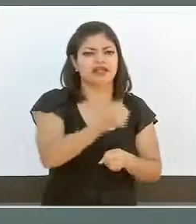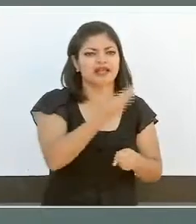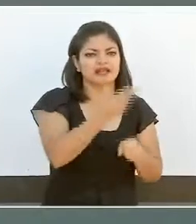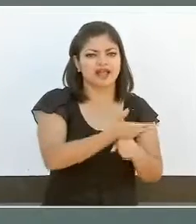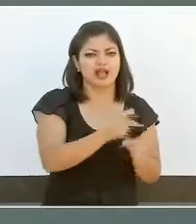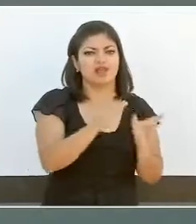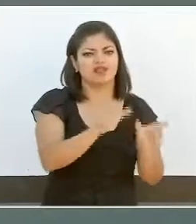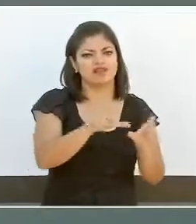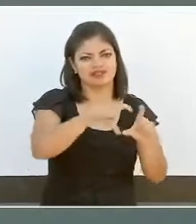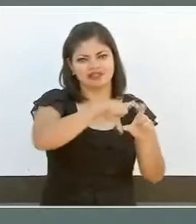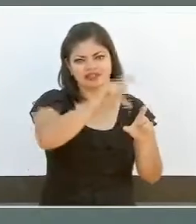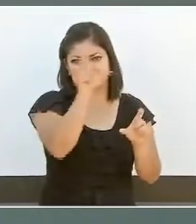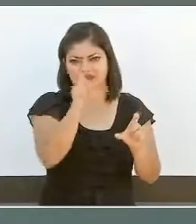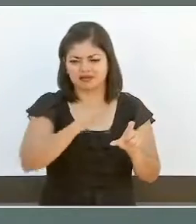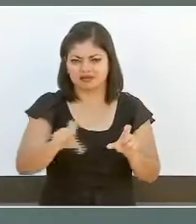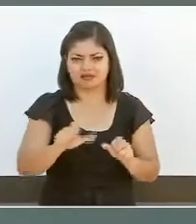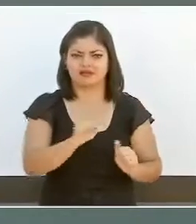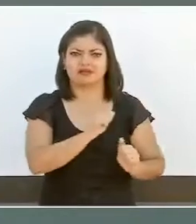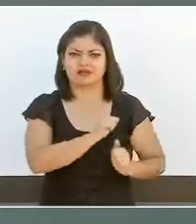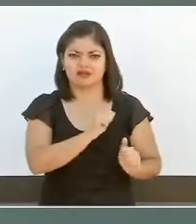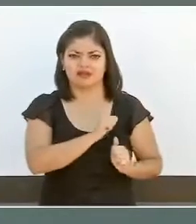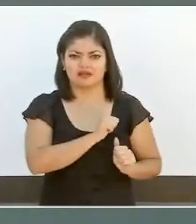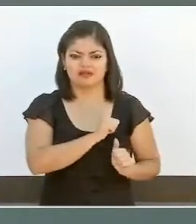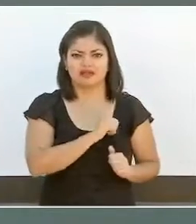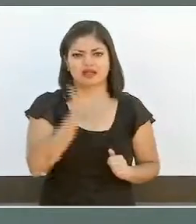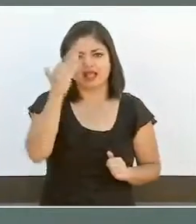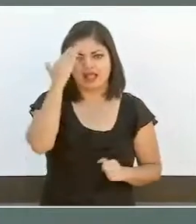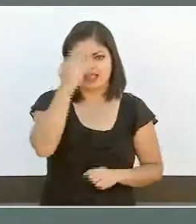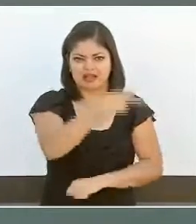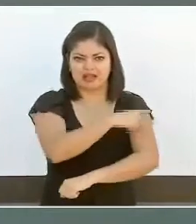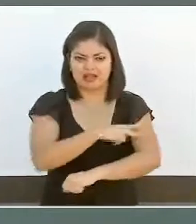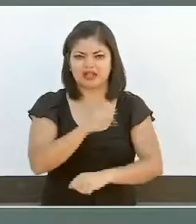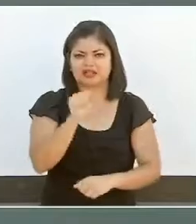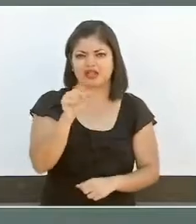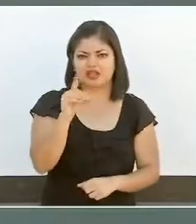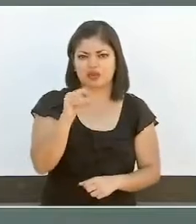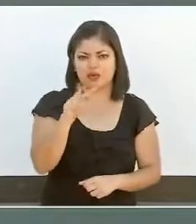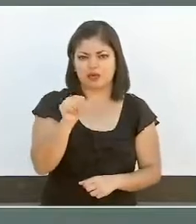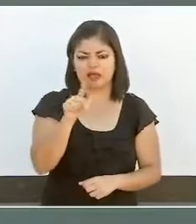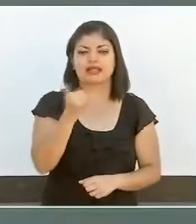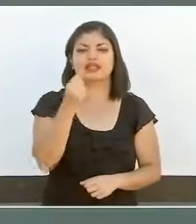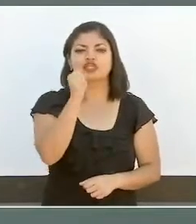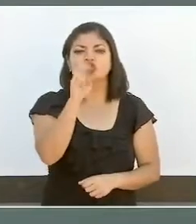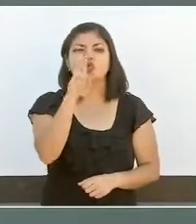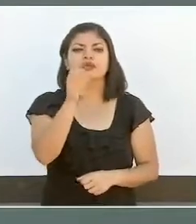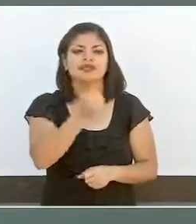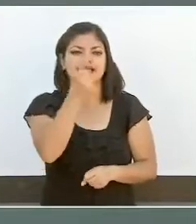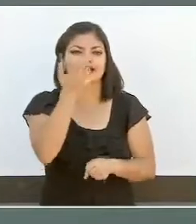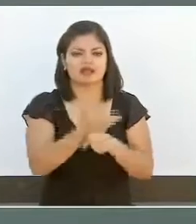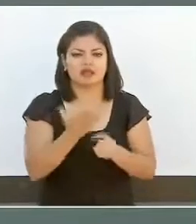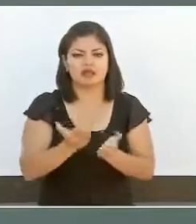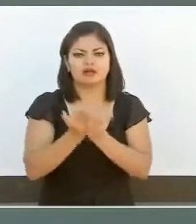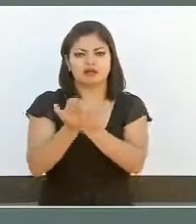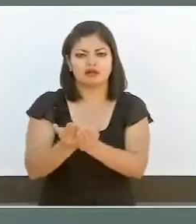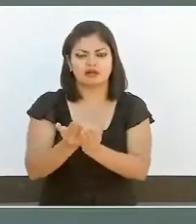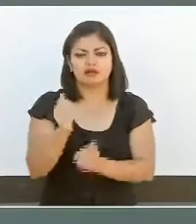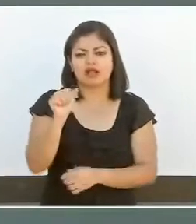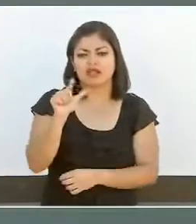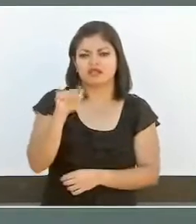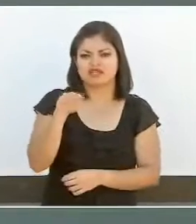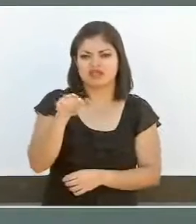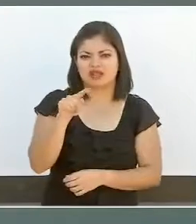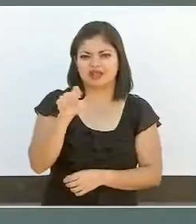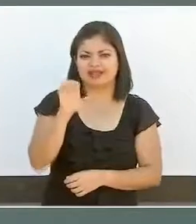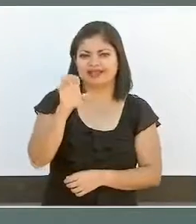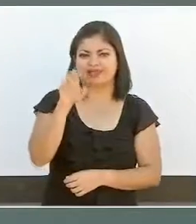Defensa Nacional, general Luis Cresencio Sandoval González, y el subsecretario de Marina, el almirante Eduardo Redondo